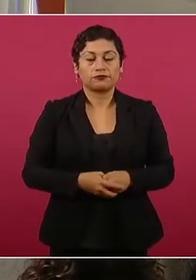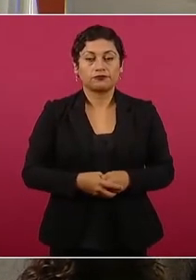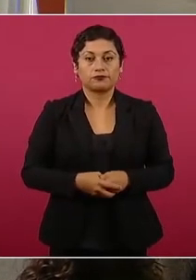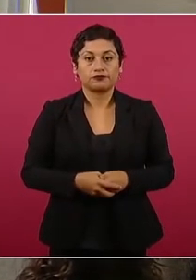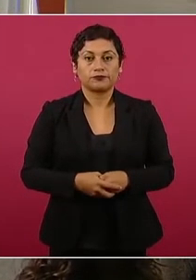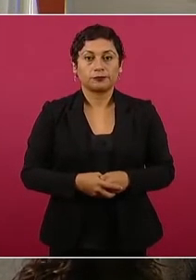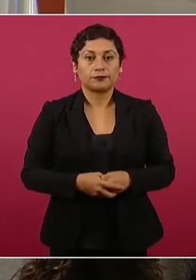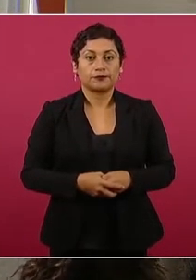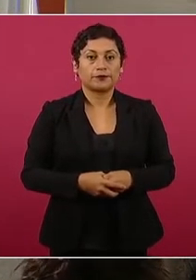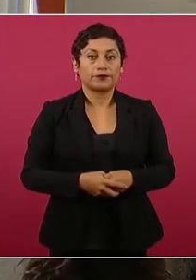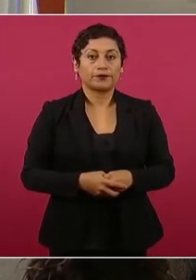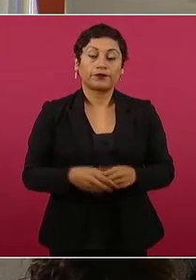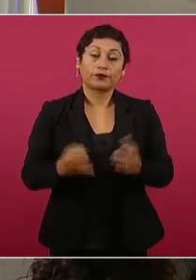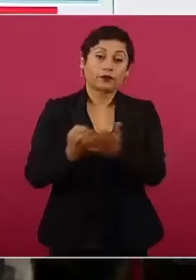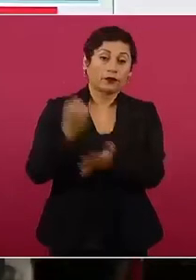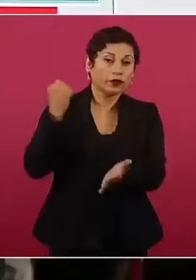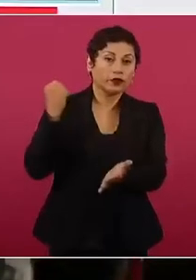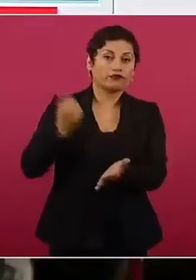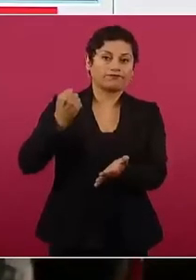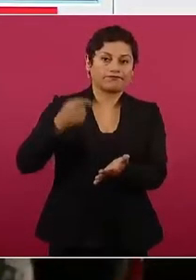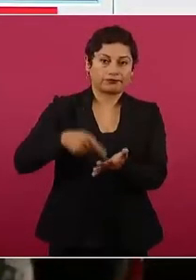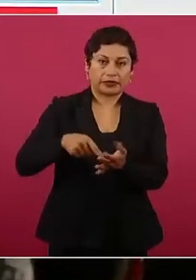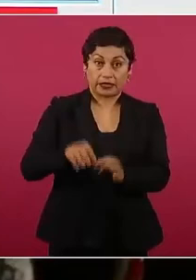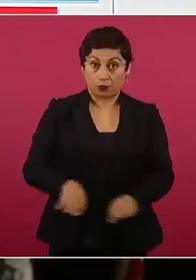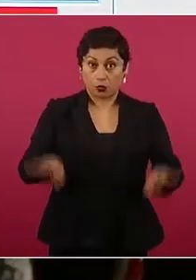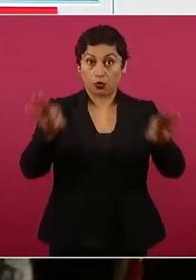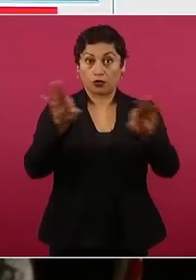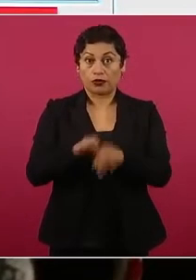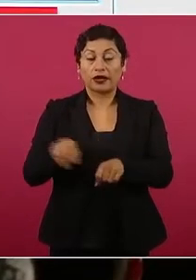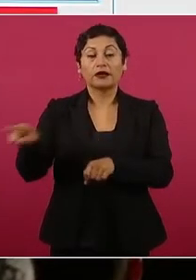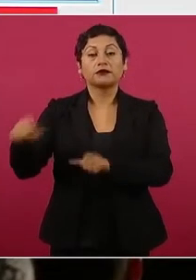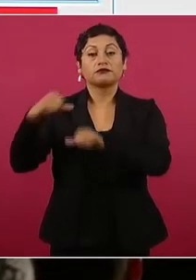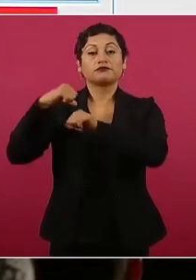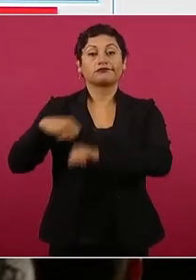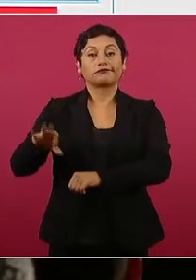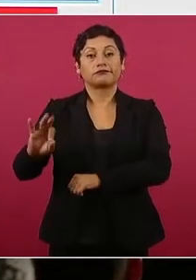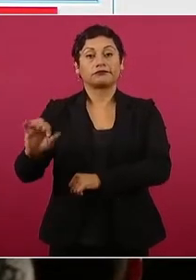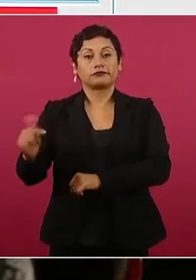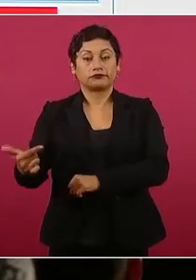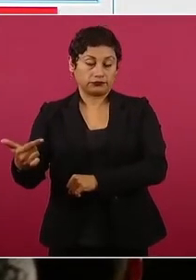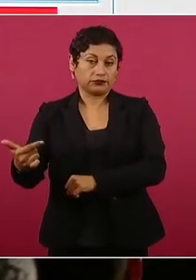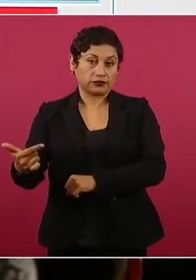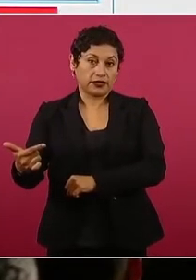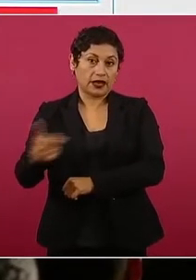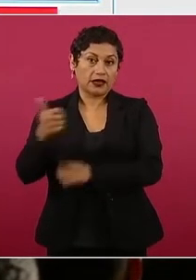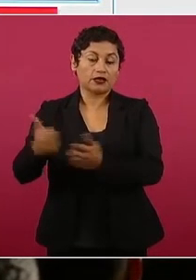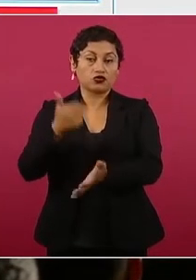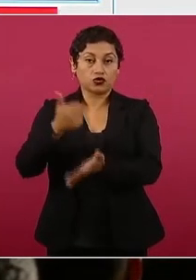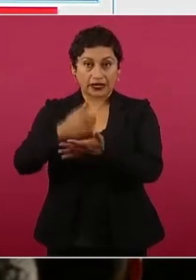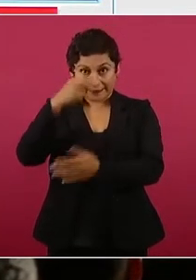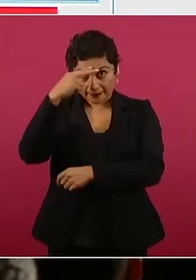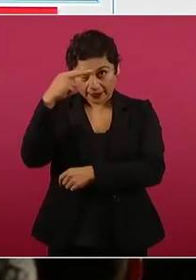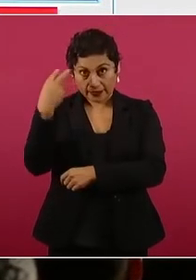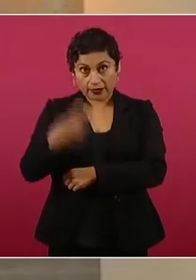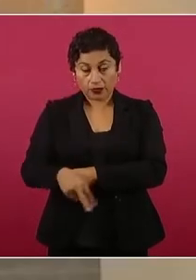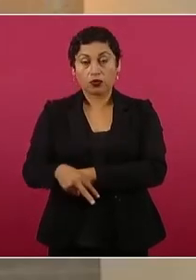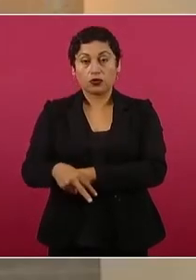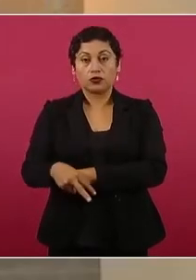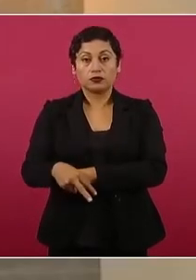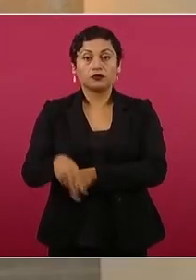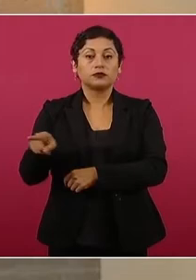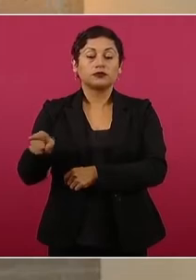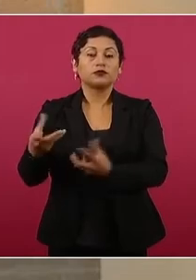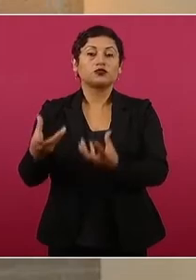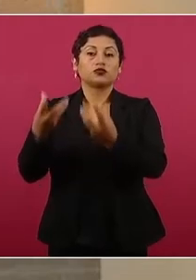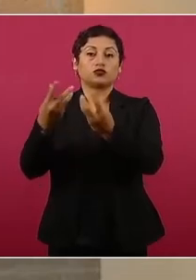En sentencias relevantes logradas por la Fiscalía General de Justicia de la Ciudad de México, ante el Poder